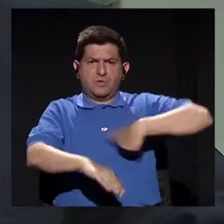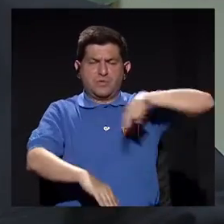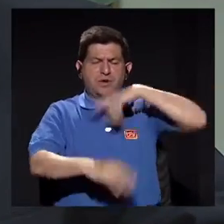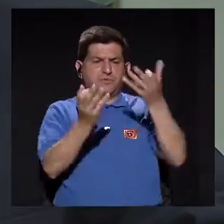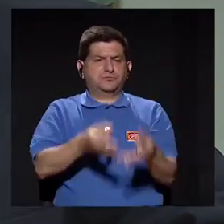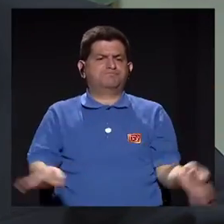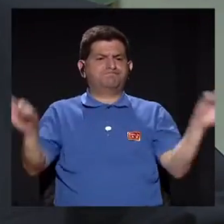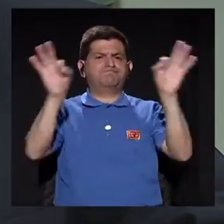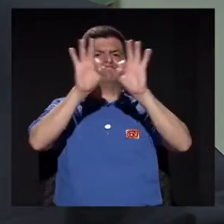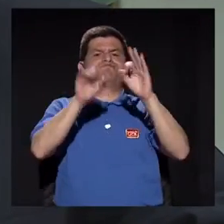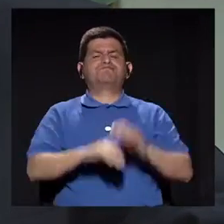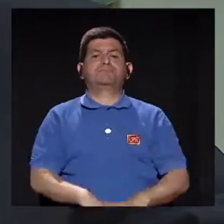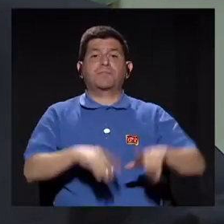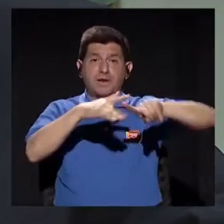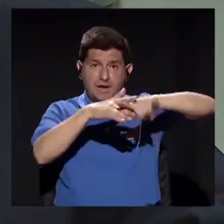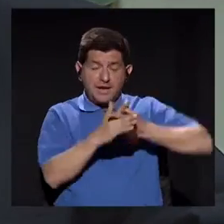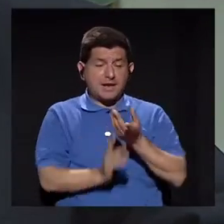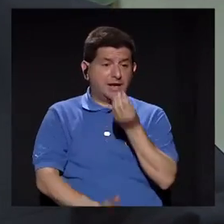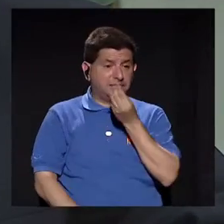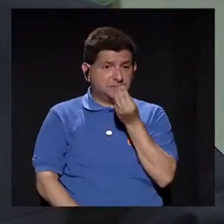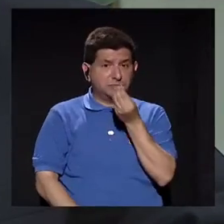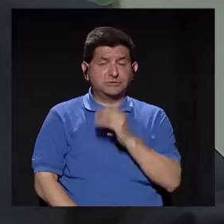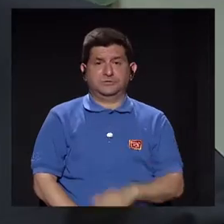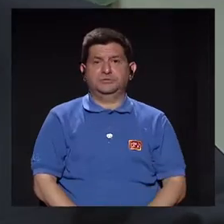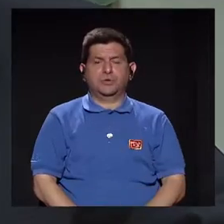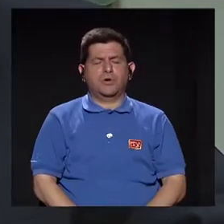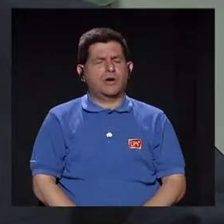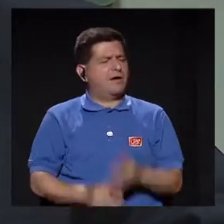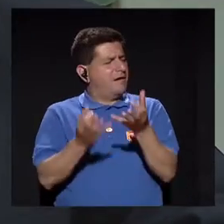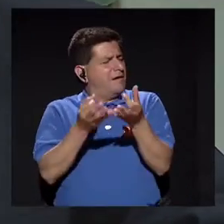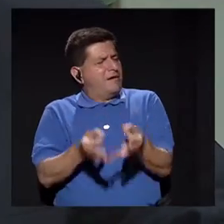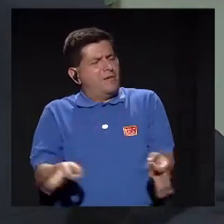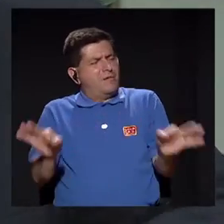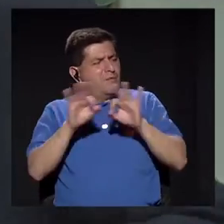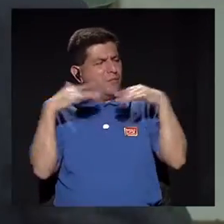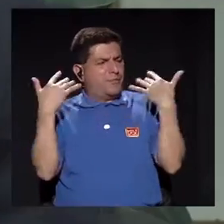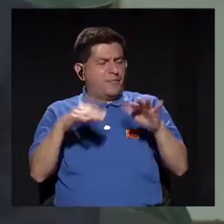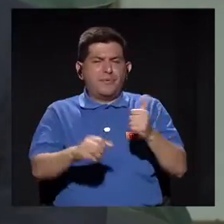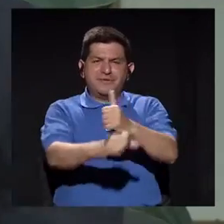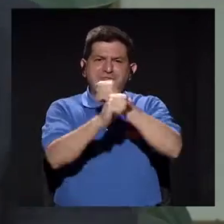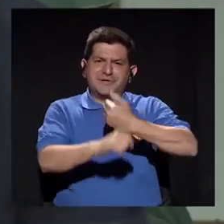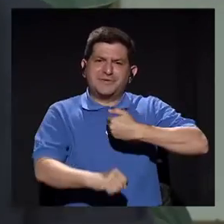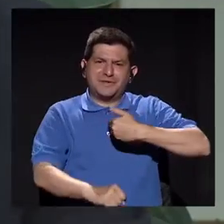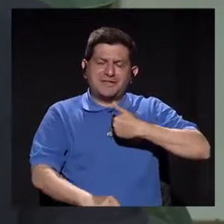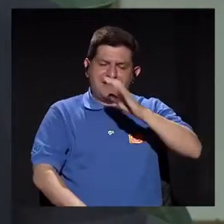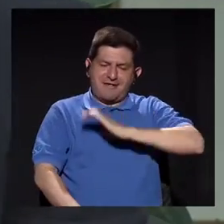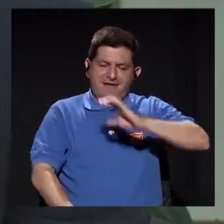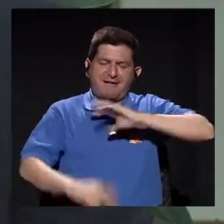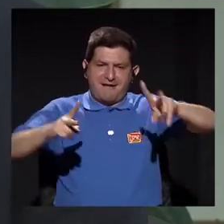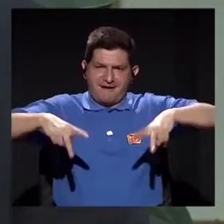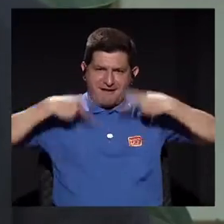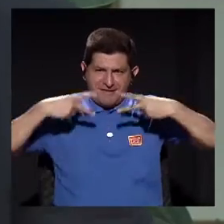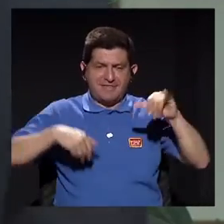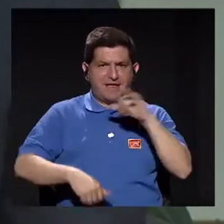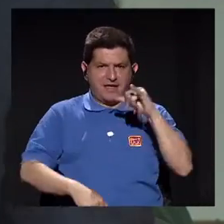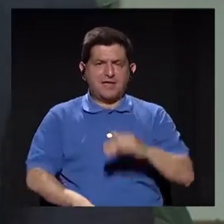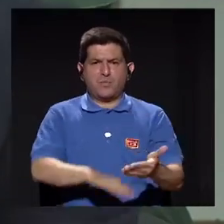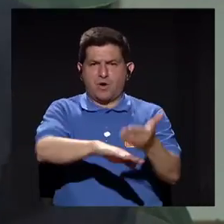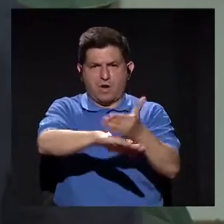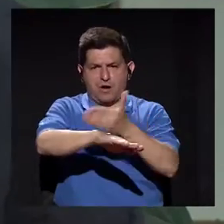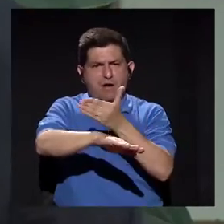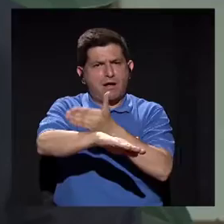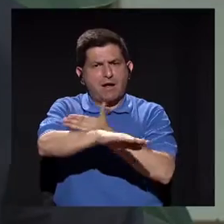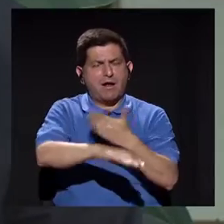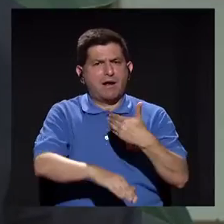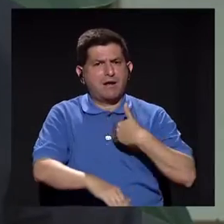para nosotros eso es muy importante. Que inicie la alimentación esencial, porque eso nos va a asegurar la calidad de vida y la calidad de